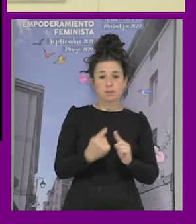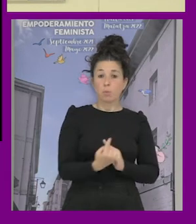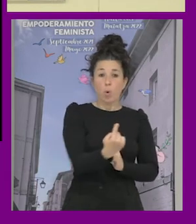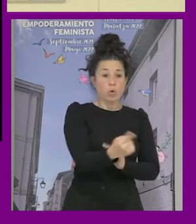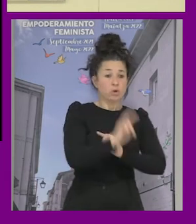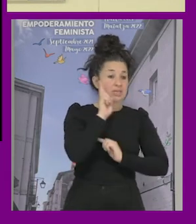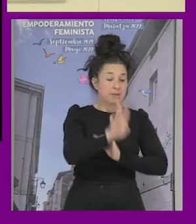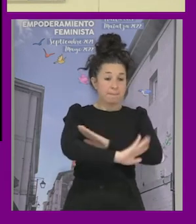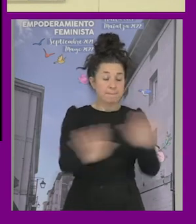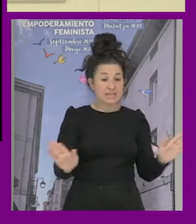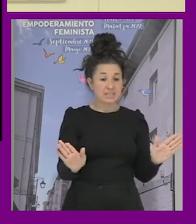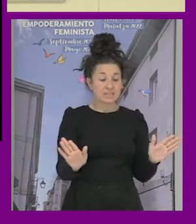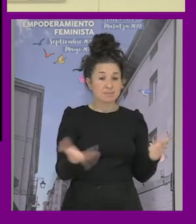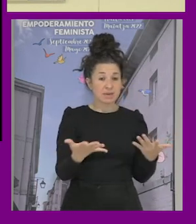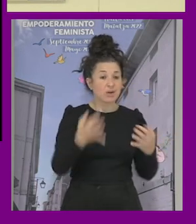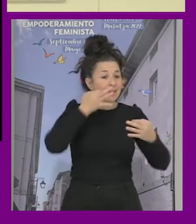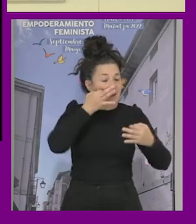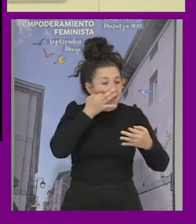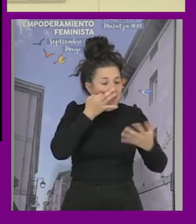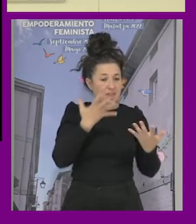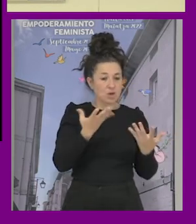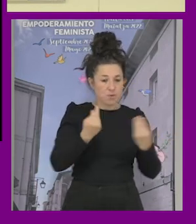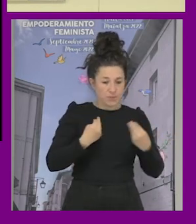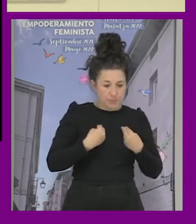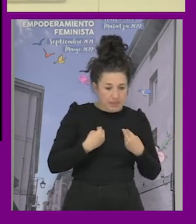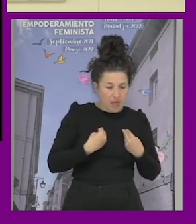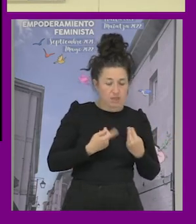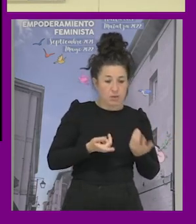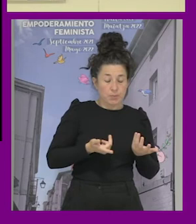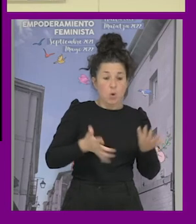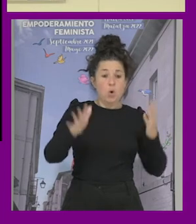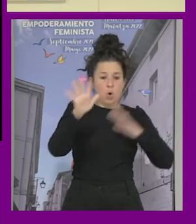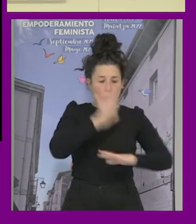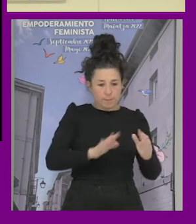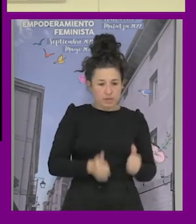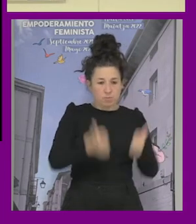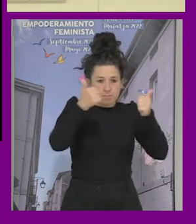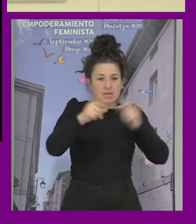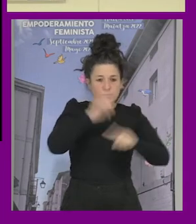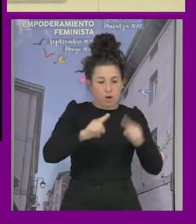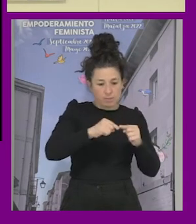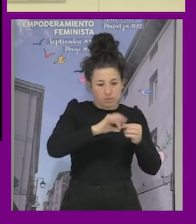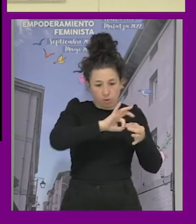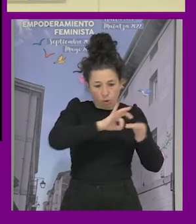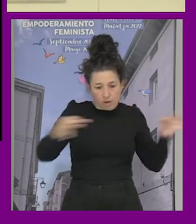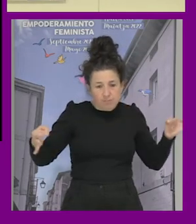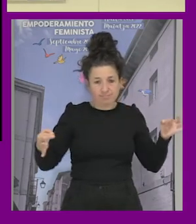podemos abordar la complejidad en las vidas de las personas al final que somos todas en segundo lugar se